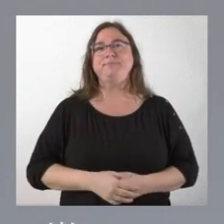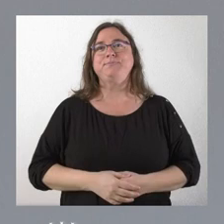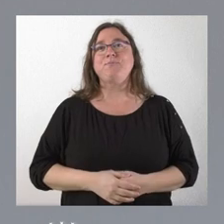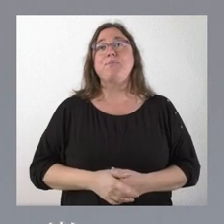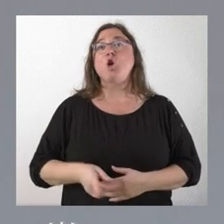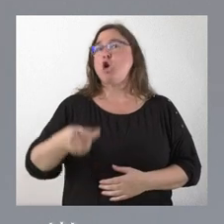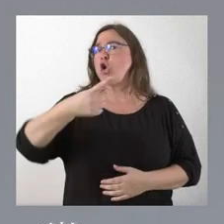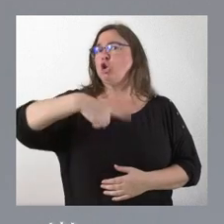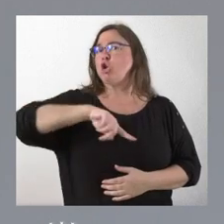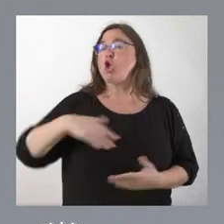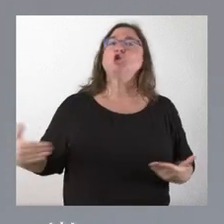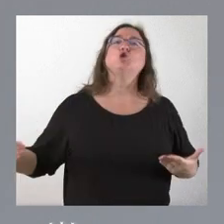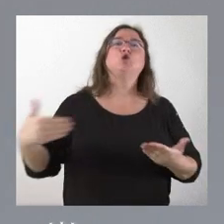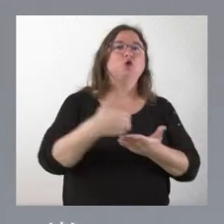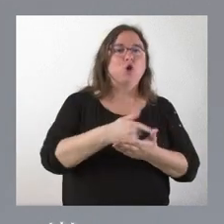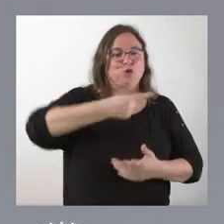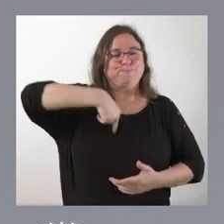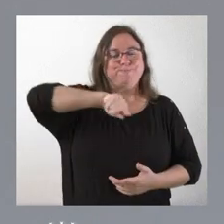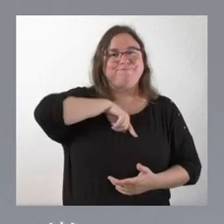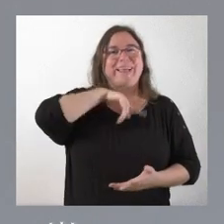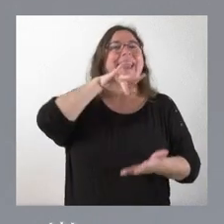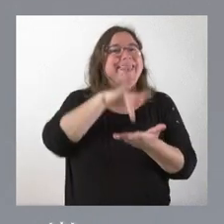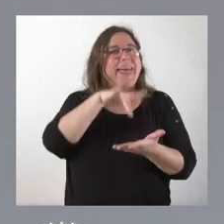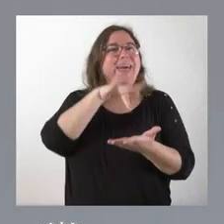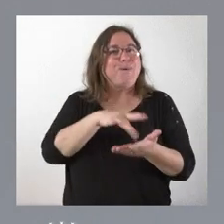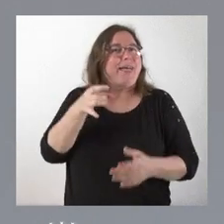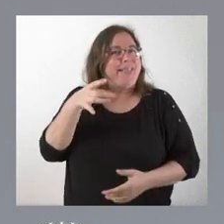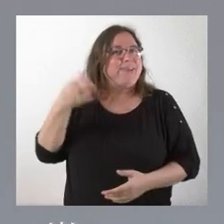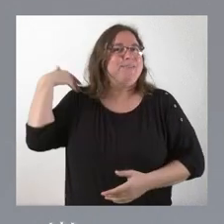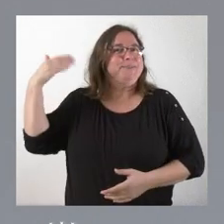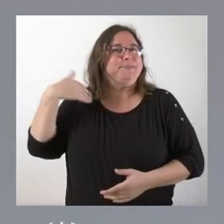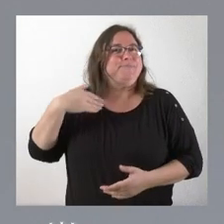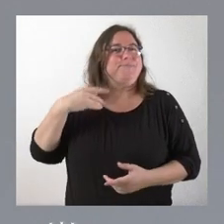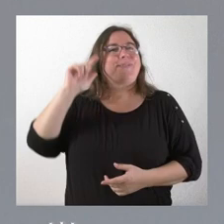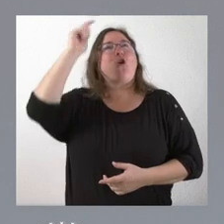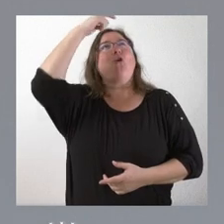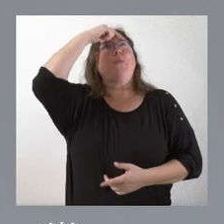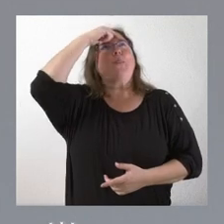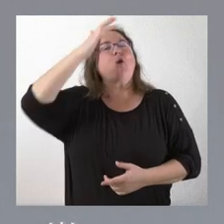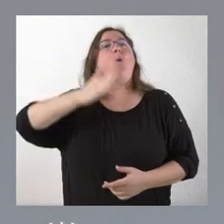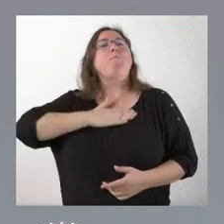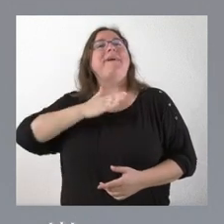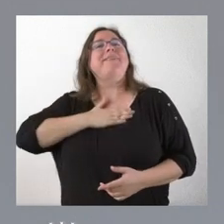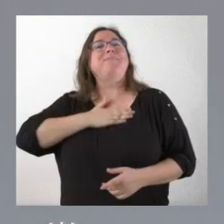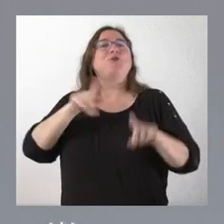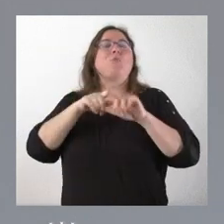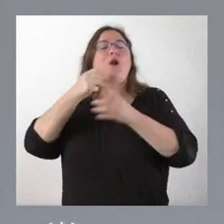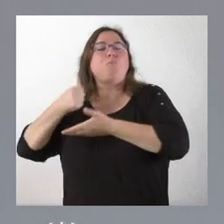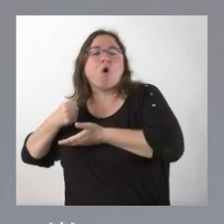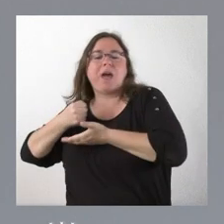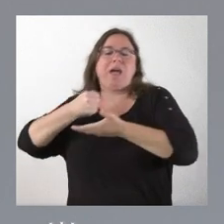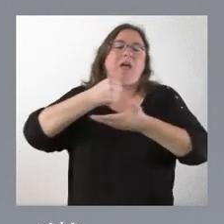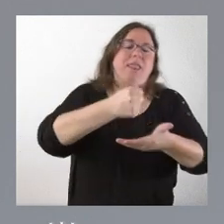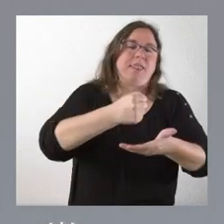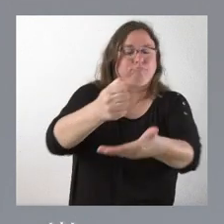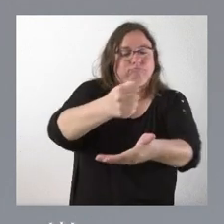Todos somos deudores de una concepción del patrimonio como legado. Es un legado